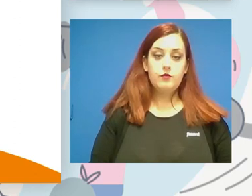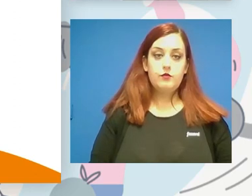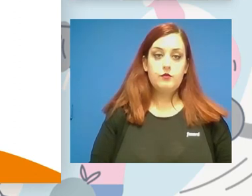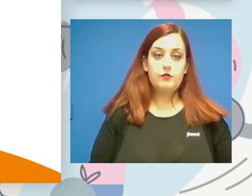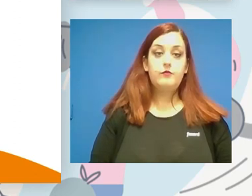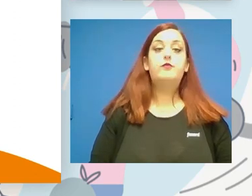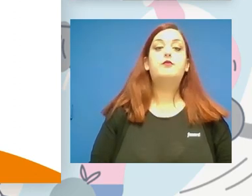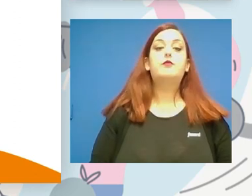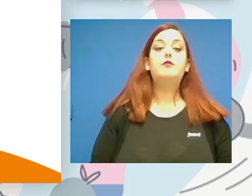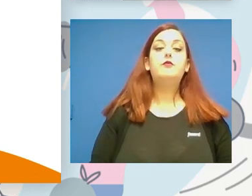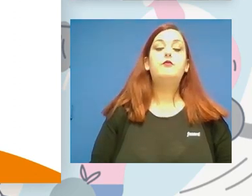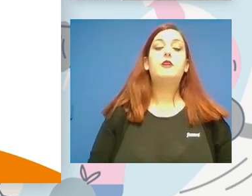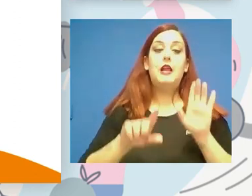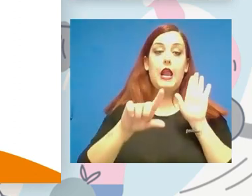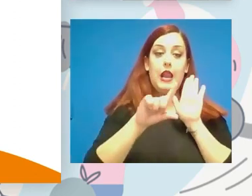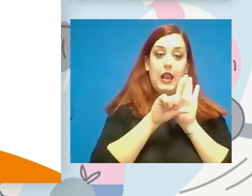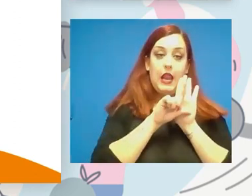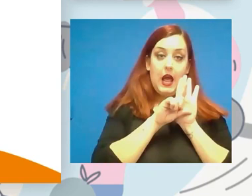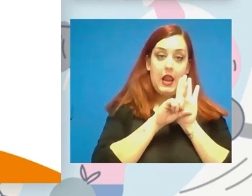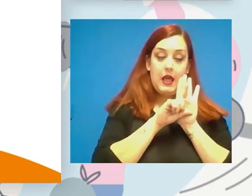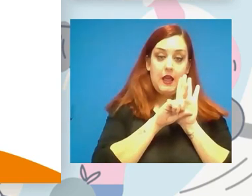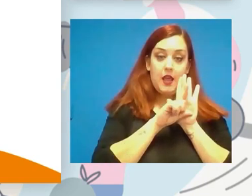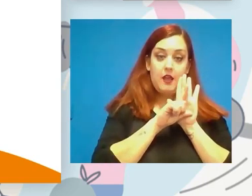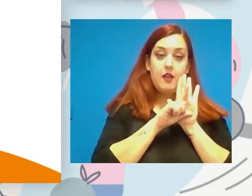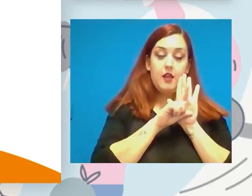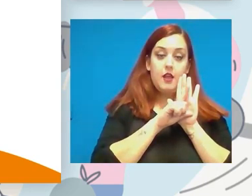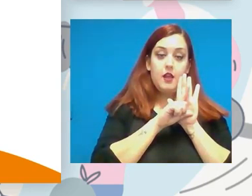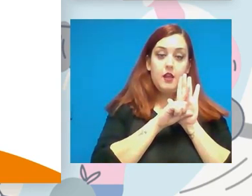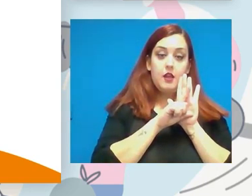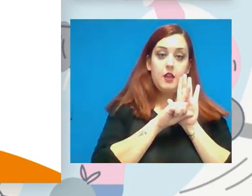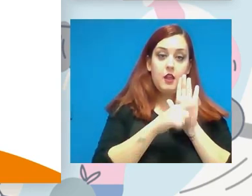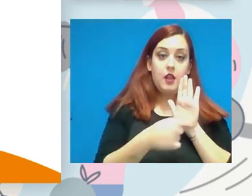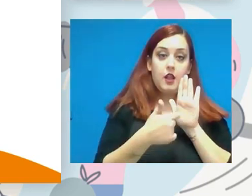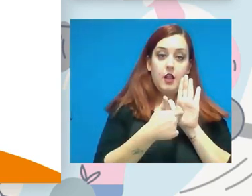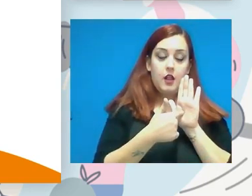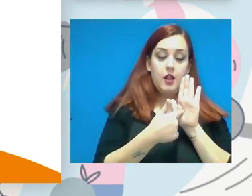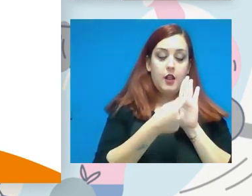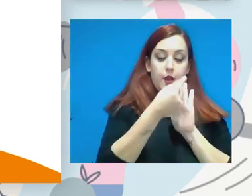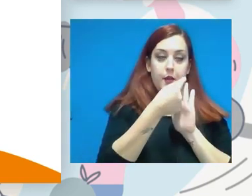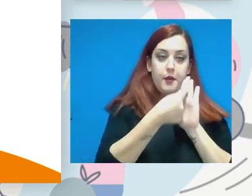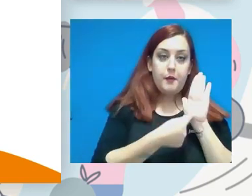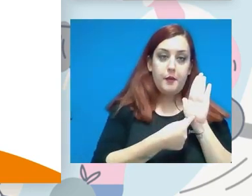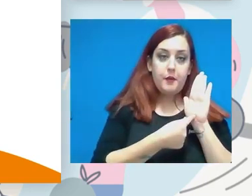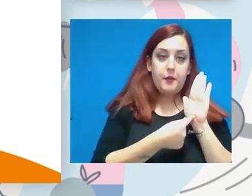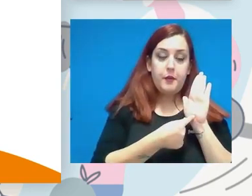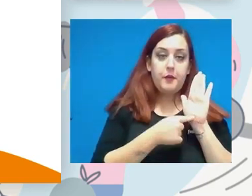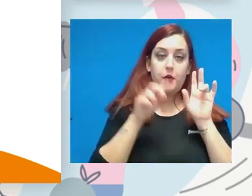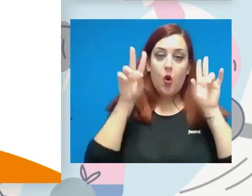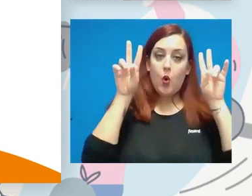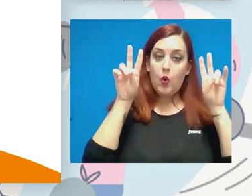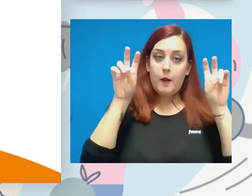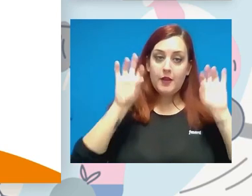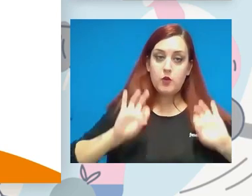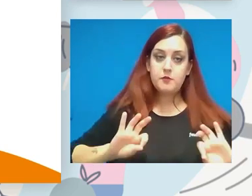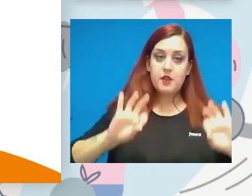Vale. La ley, como vemos, también lo que incluye es un capítulo específico del